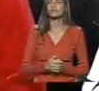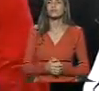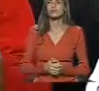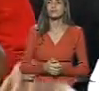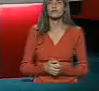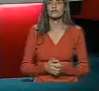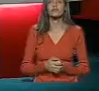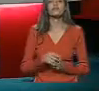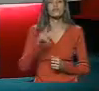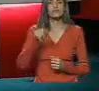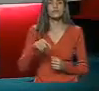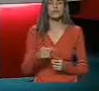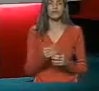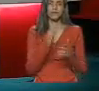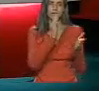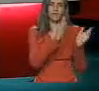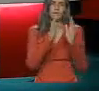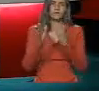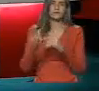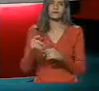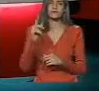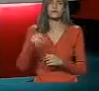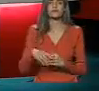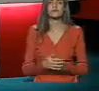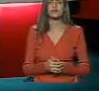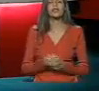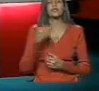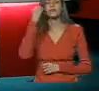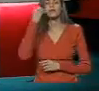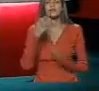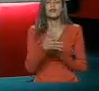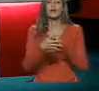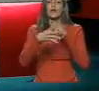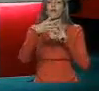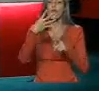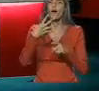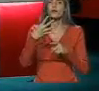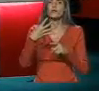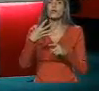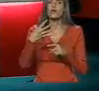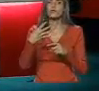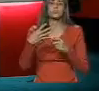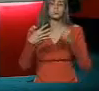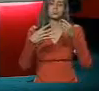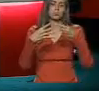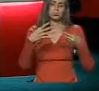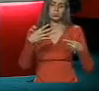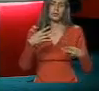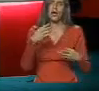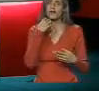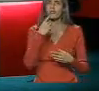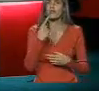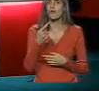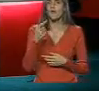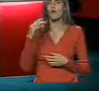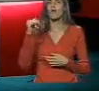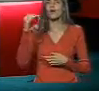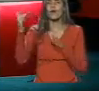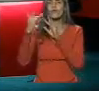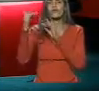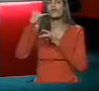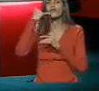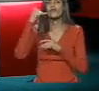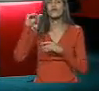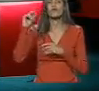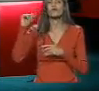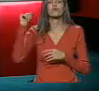nada más este tema sino también la organización. Edwin, ¿qué te parecen las cuatro líneas que nos dejó Consuelo? Bueno, Consuelo